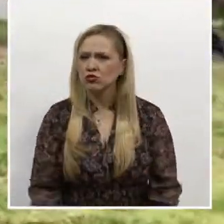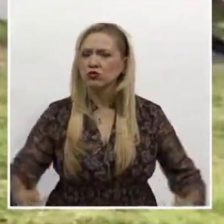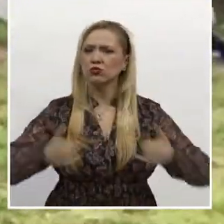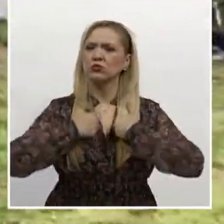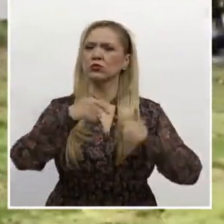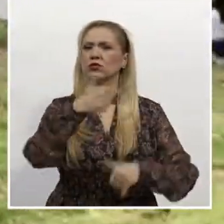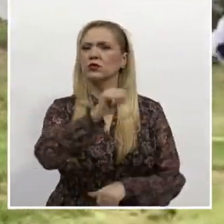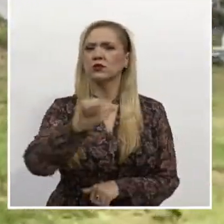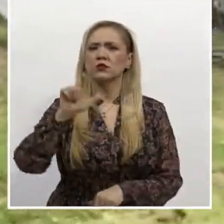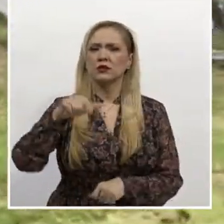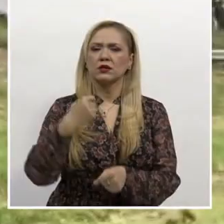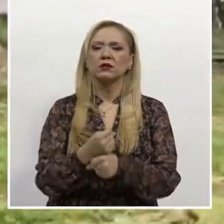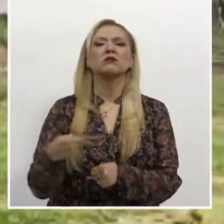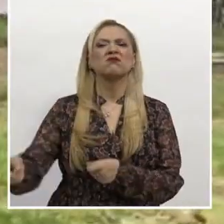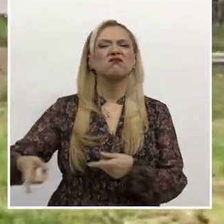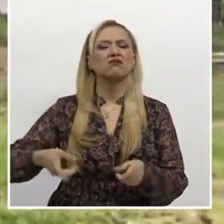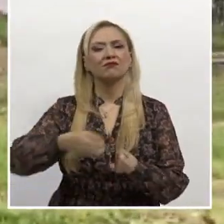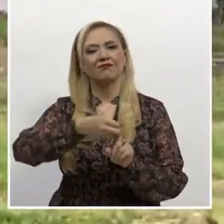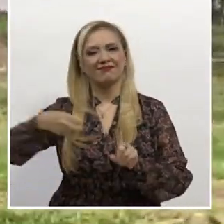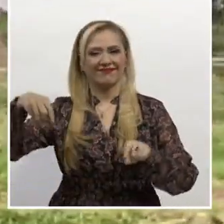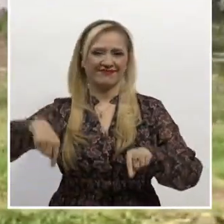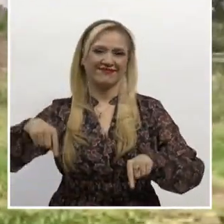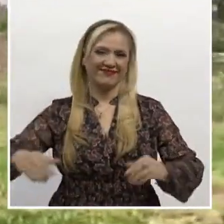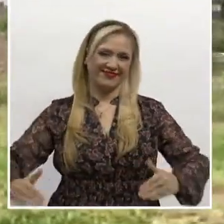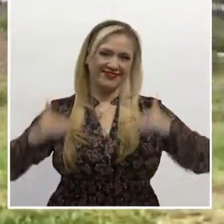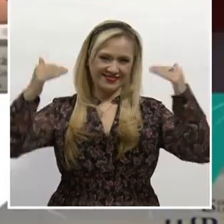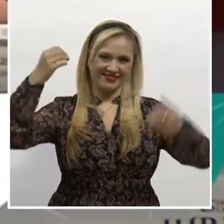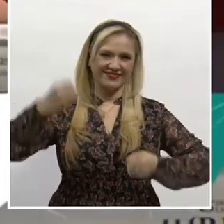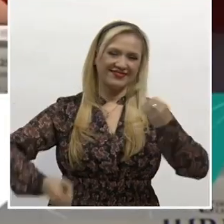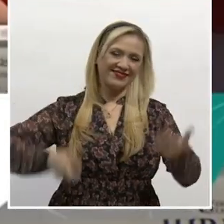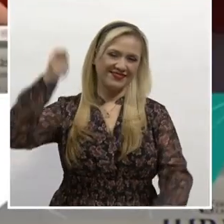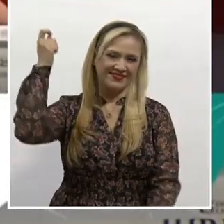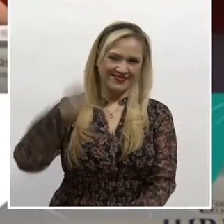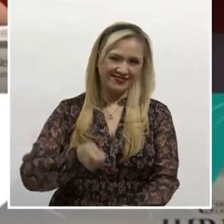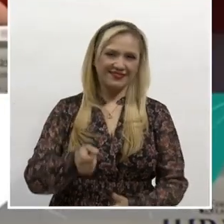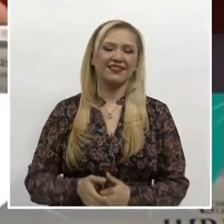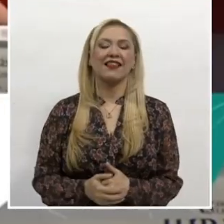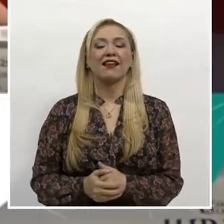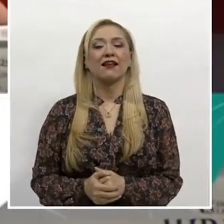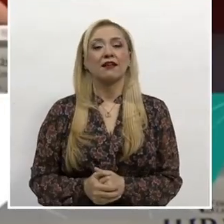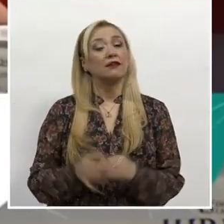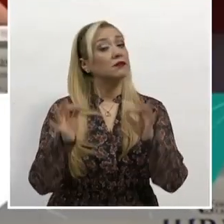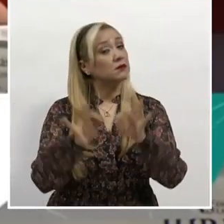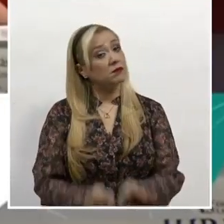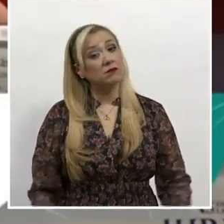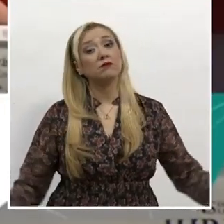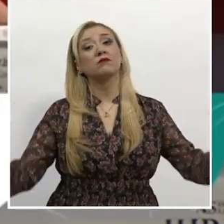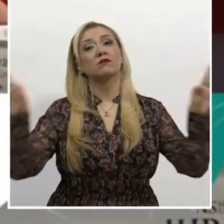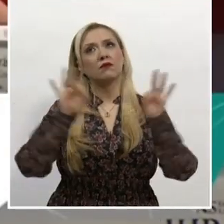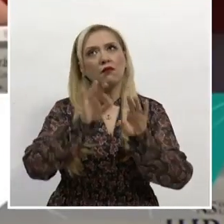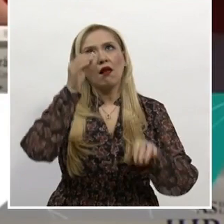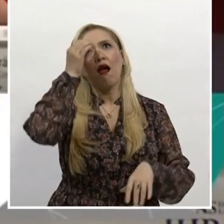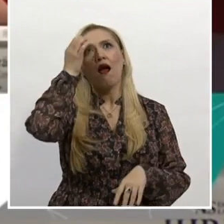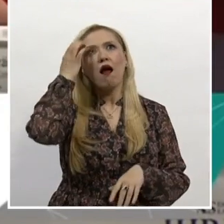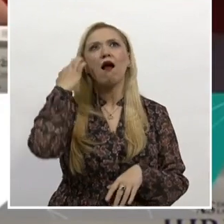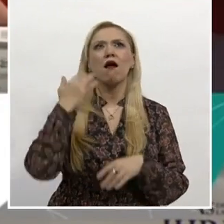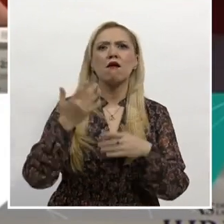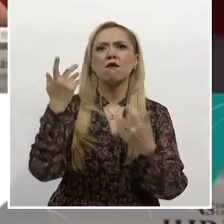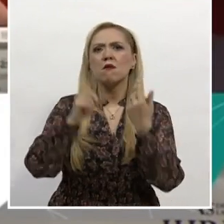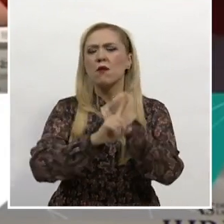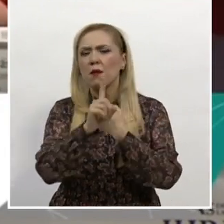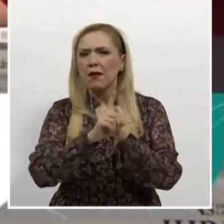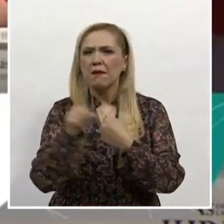adolescencia organizado por la Suprema Corte de Justicia de la Nación. Destacan que es de suma importancia analizar los desafíos